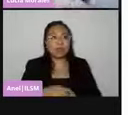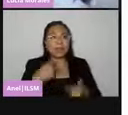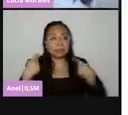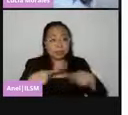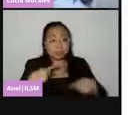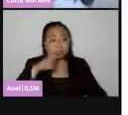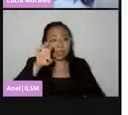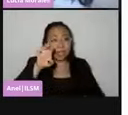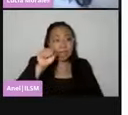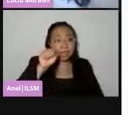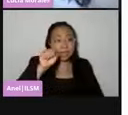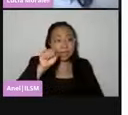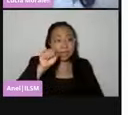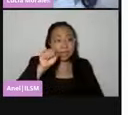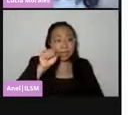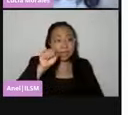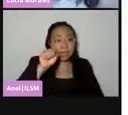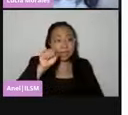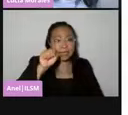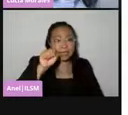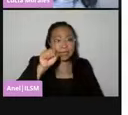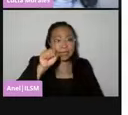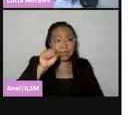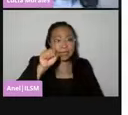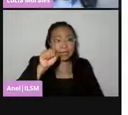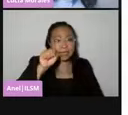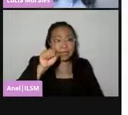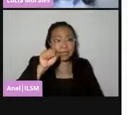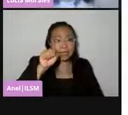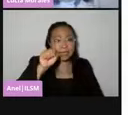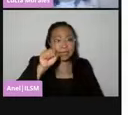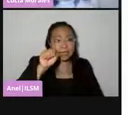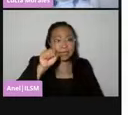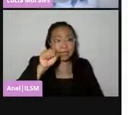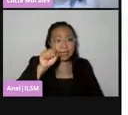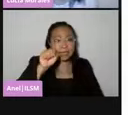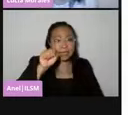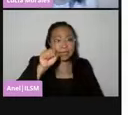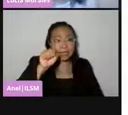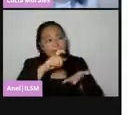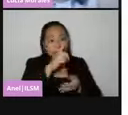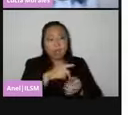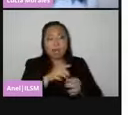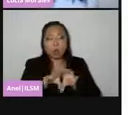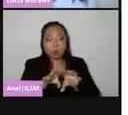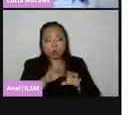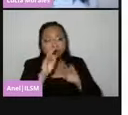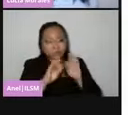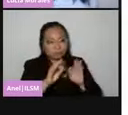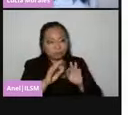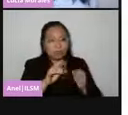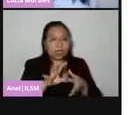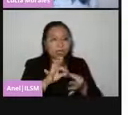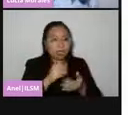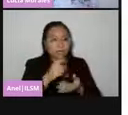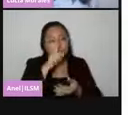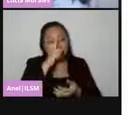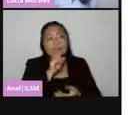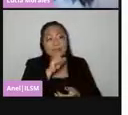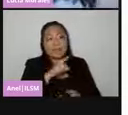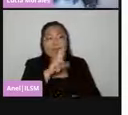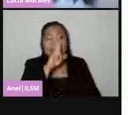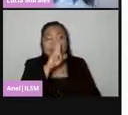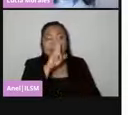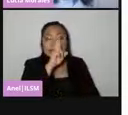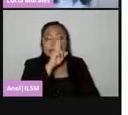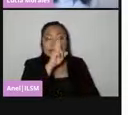esté en la entrada de la casilla orientará al electorado sobre estas medidas sanitarias que les estoy mencionando, asimismo para respetar las señalizaciones